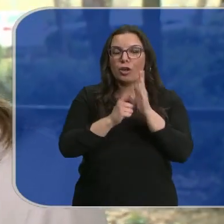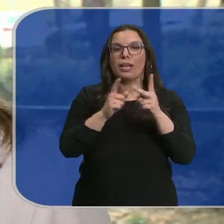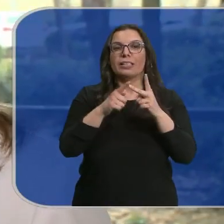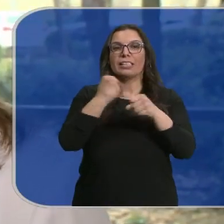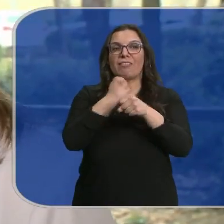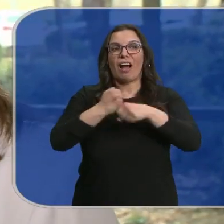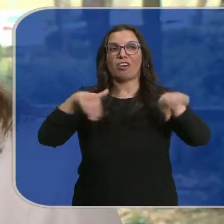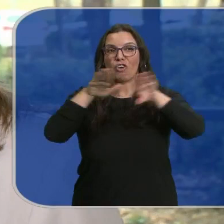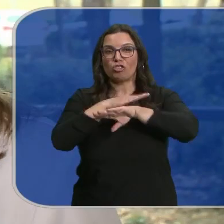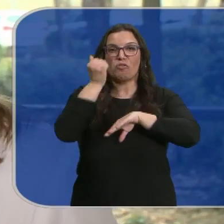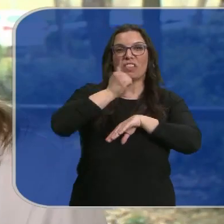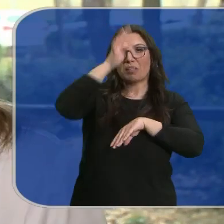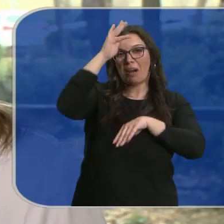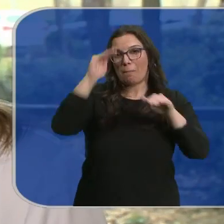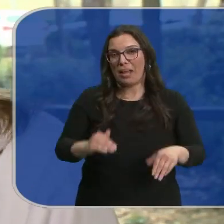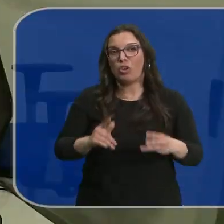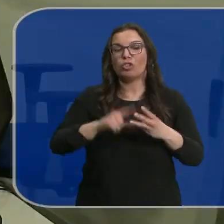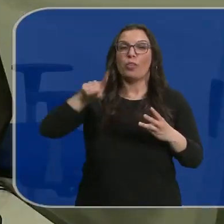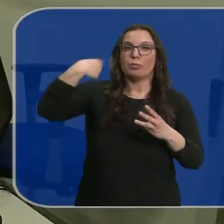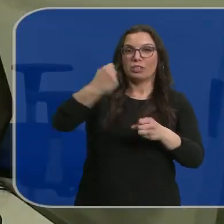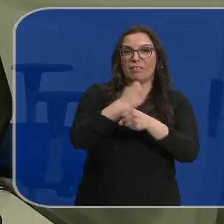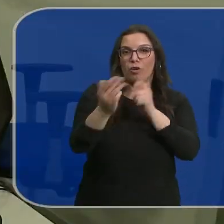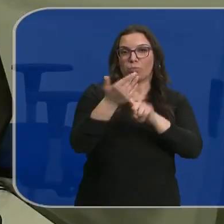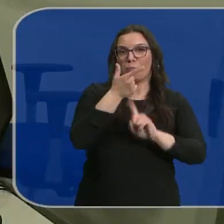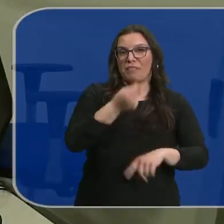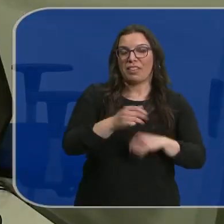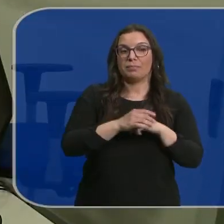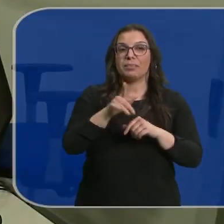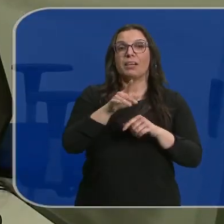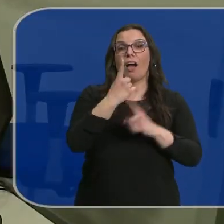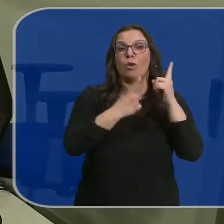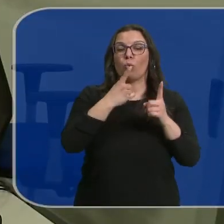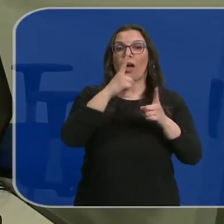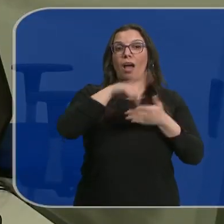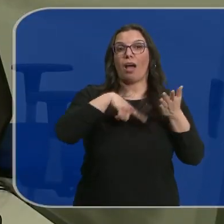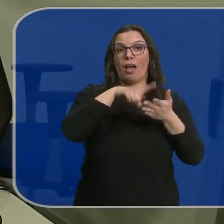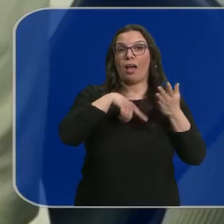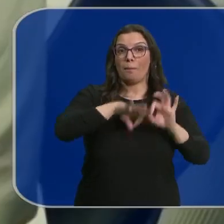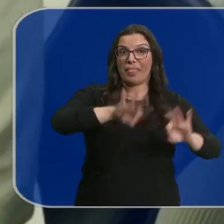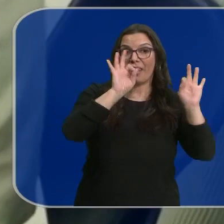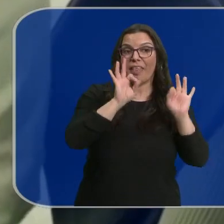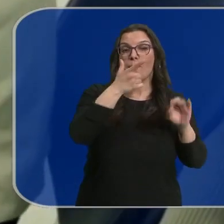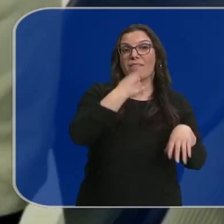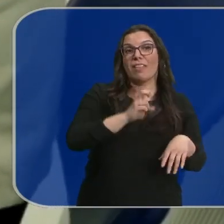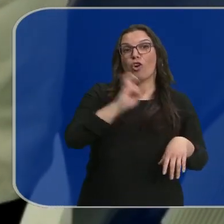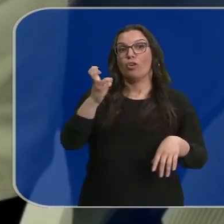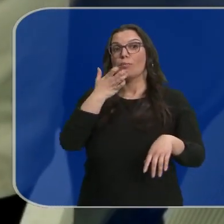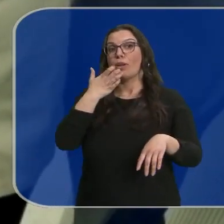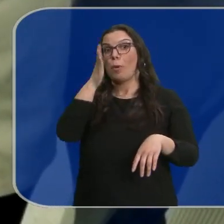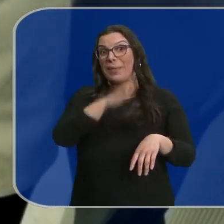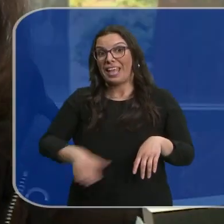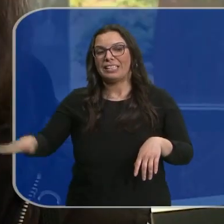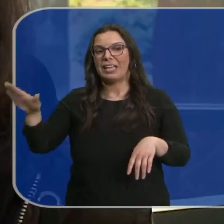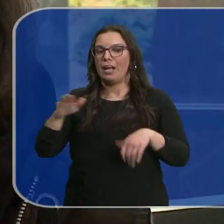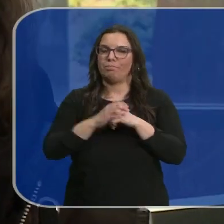guardias o de tener mejor salida posterior. Son factores que a unas especialidades le suma, pero a otras, como pediatría, le